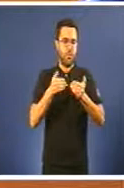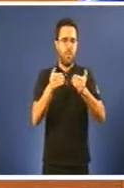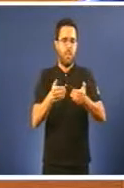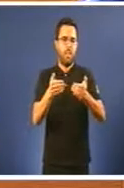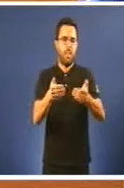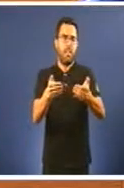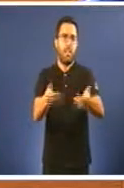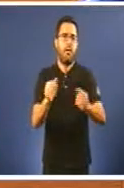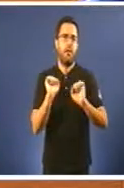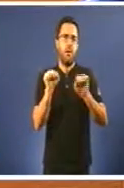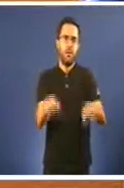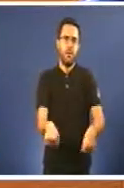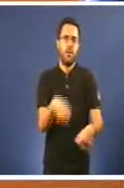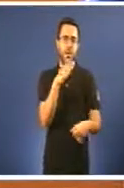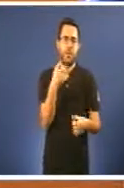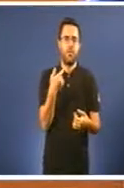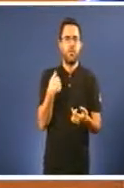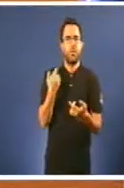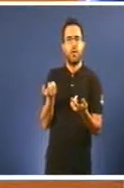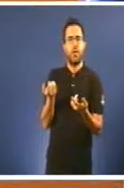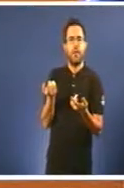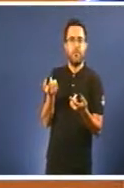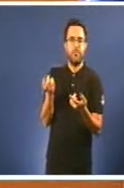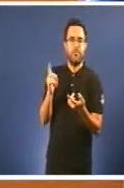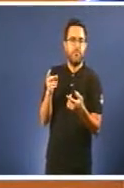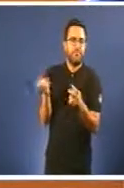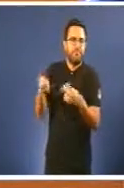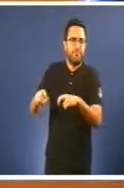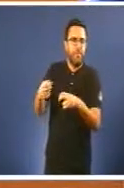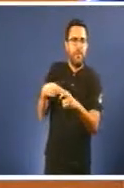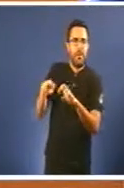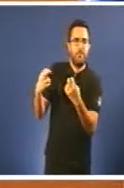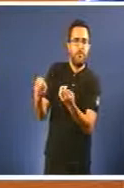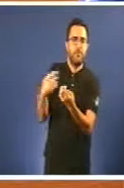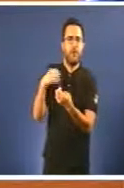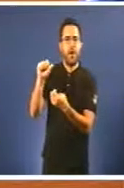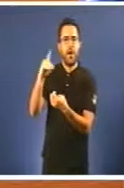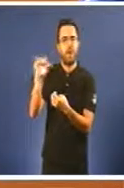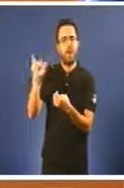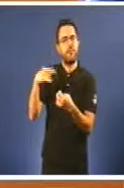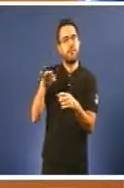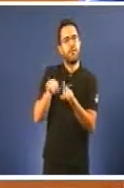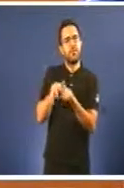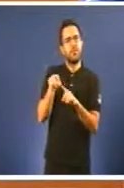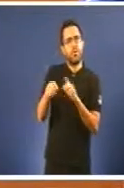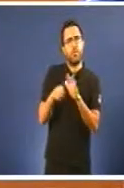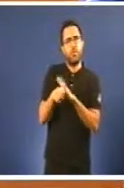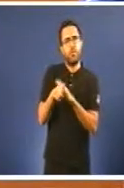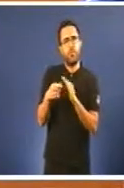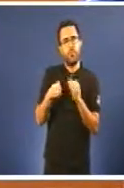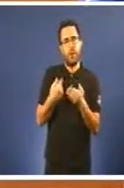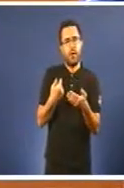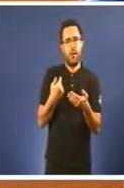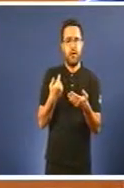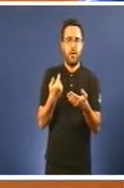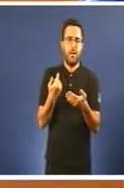non sentarse coa DIF. E isto que provocou, pois tamén retrasou na inscripción das parcelas. E isto que provocou a súa vez? Pois